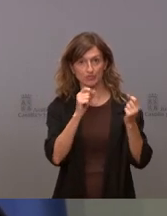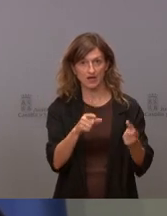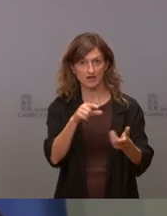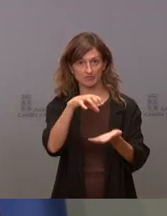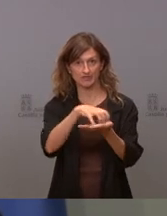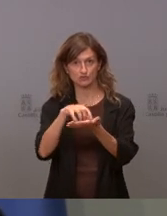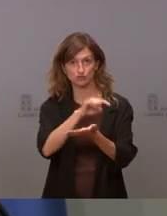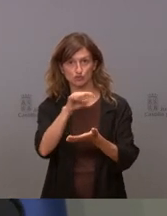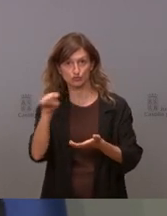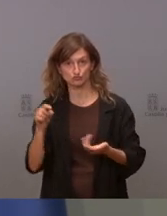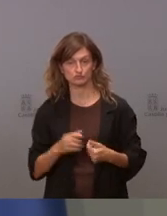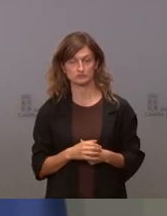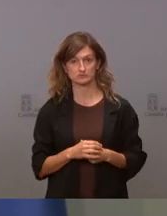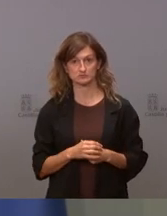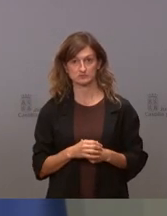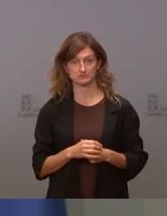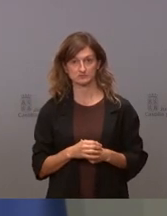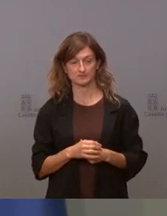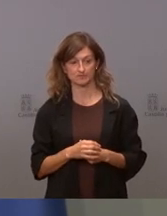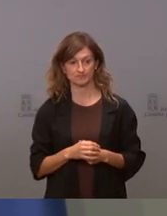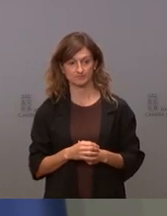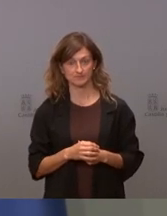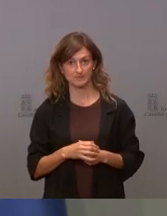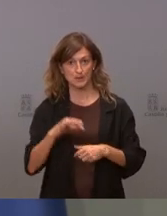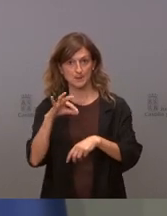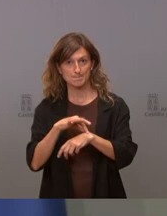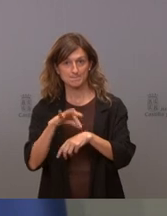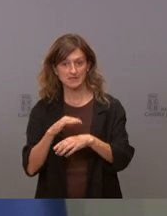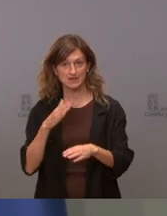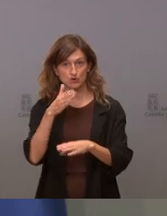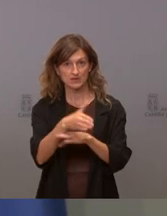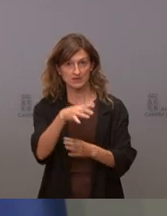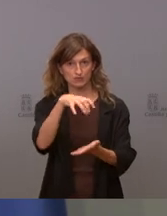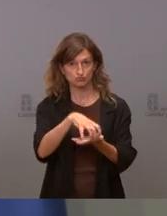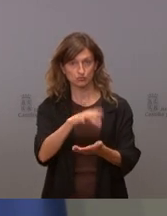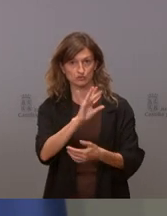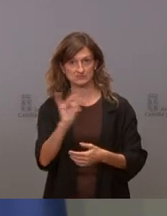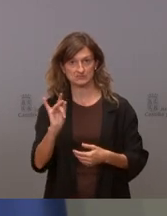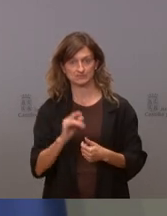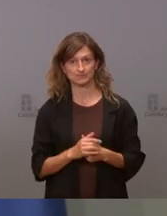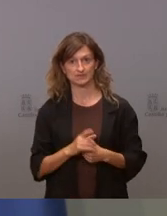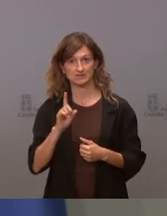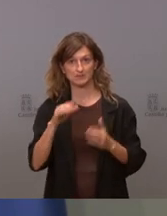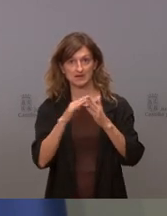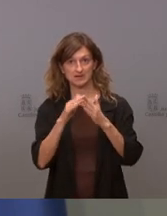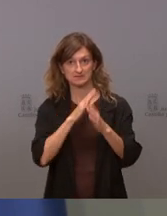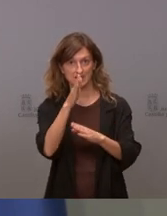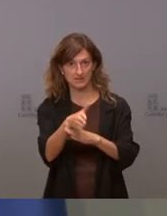consultorios y eso es en los que estamos ¿van a ir los médicos a los consultorios? sí y a los domicilios